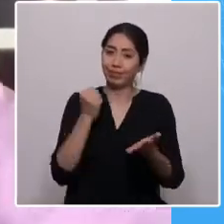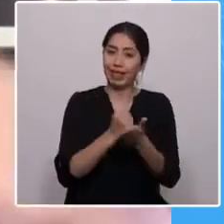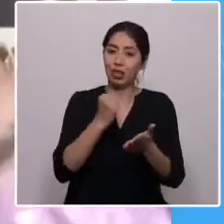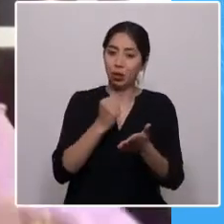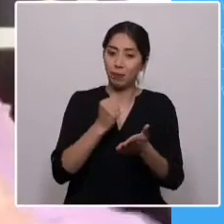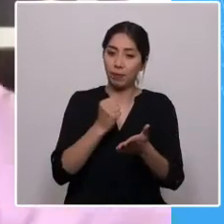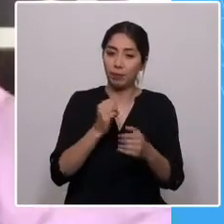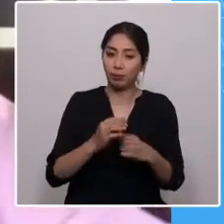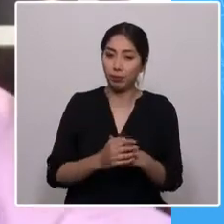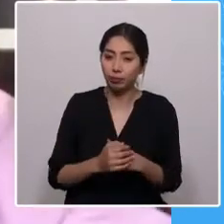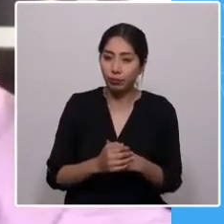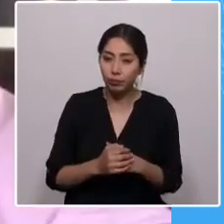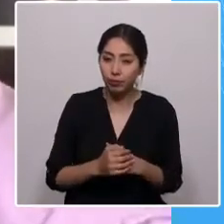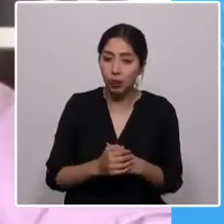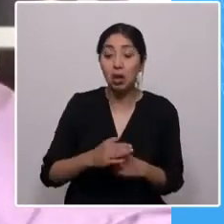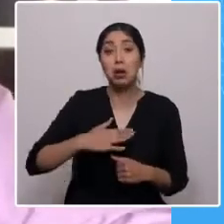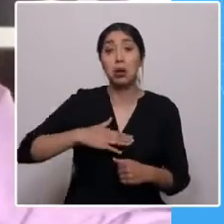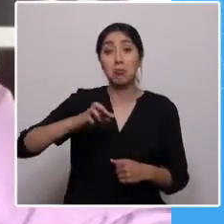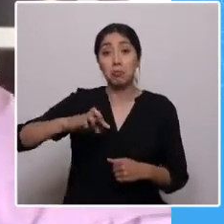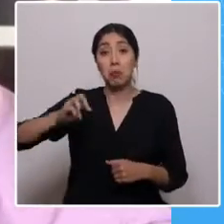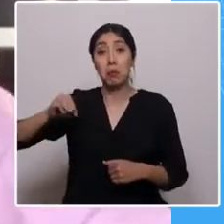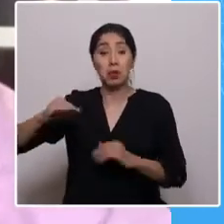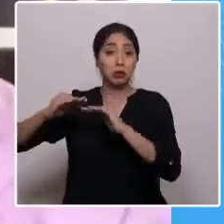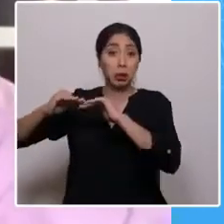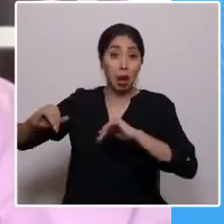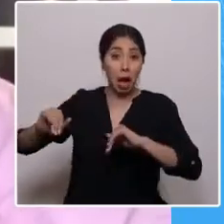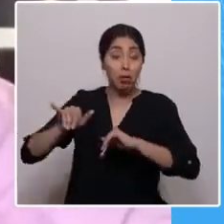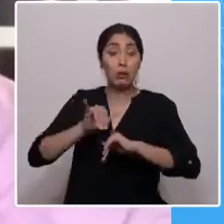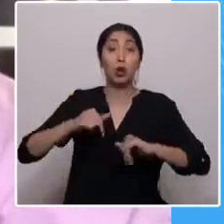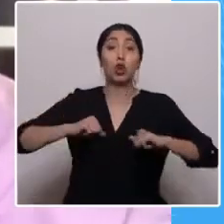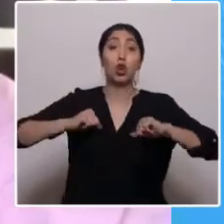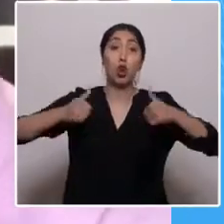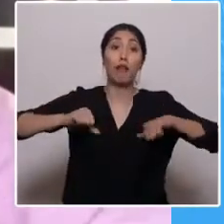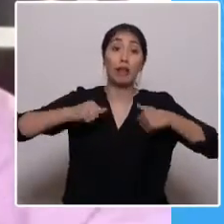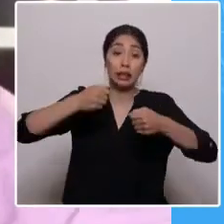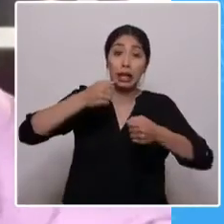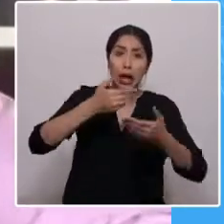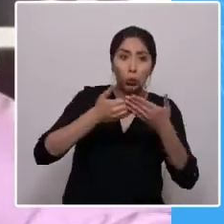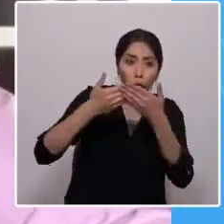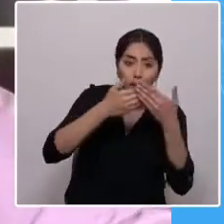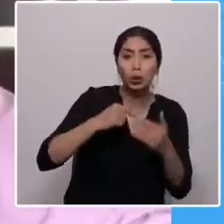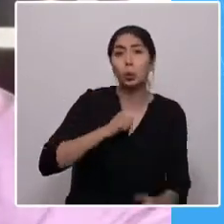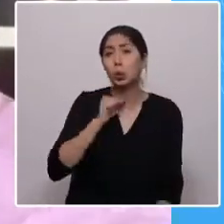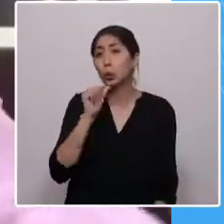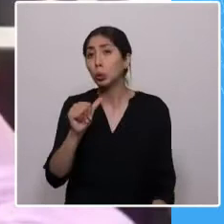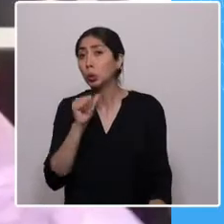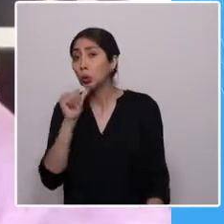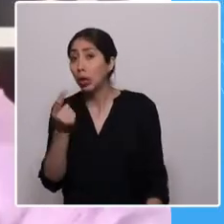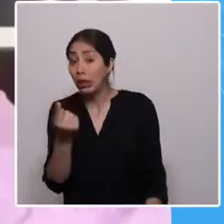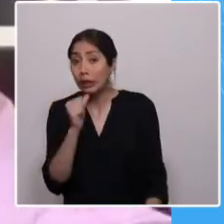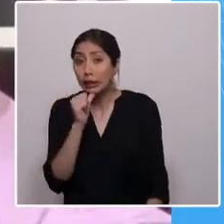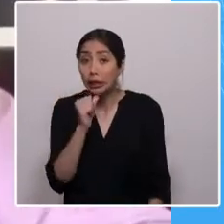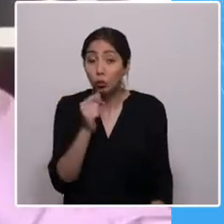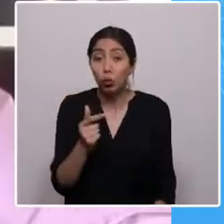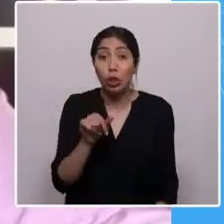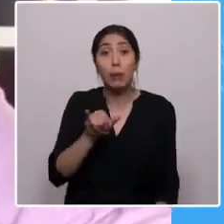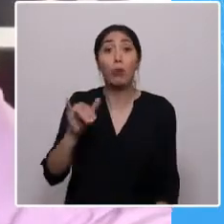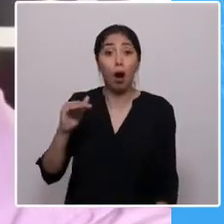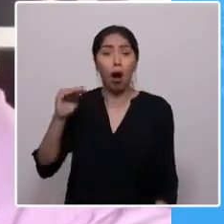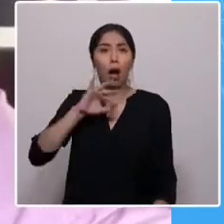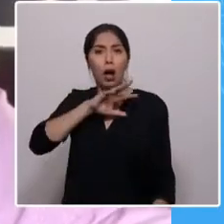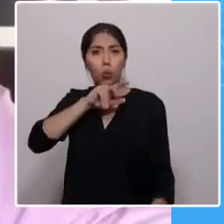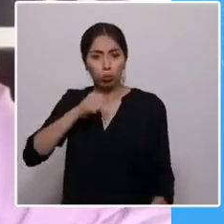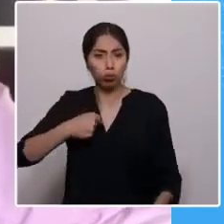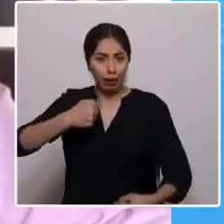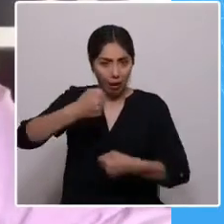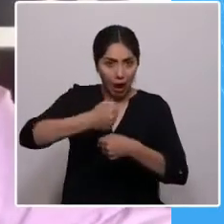niño de padre separado. Luego como joven estudiante pobre en dinero, pero jamás en espíritu. Y más tarde como adulto trabajador y miembro sostén de una familia.